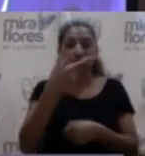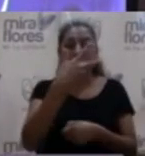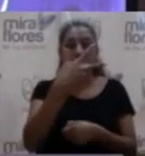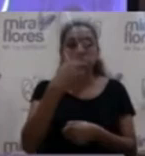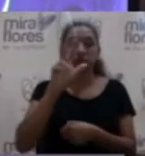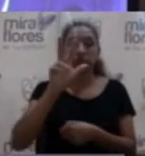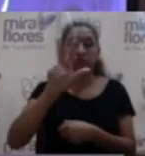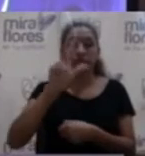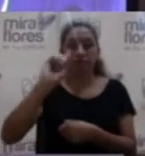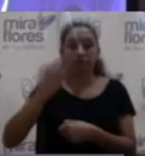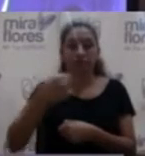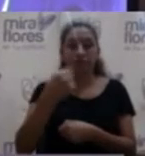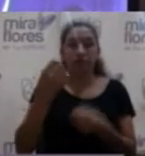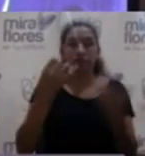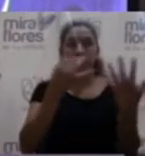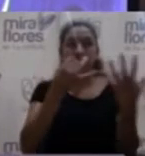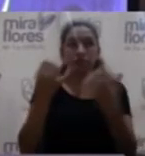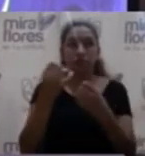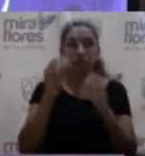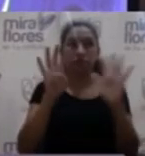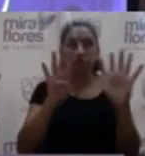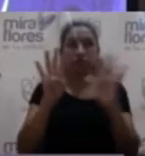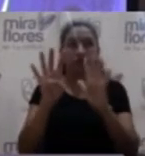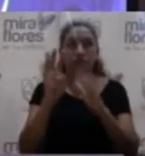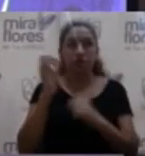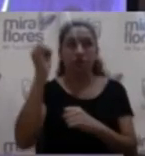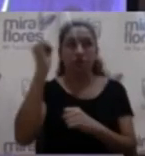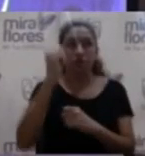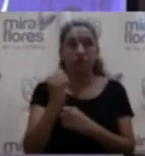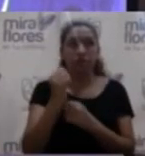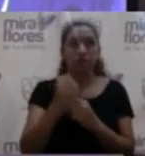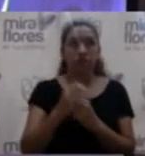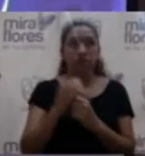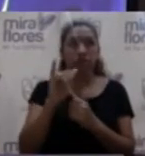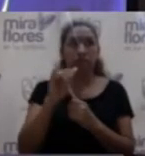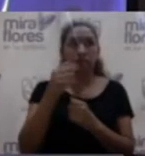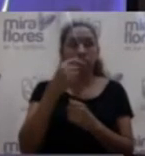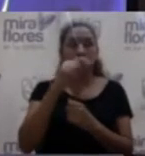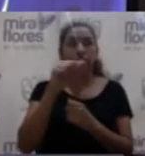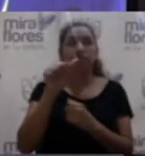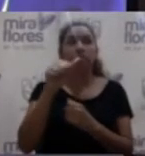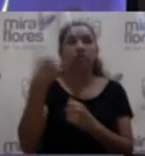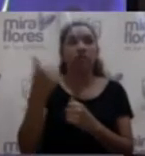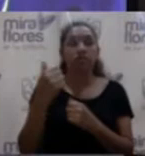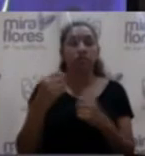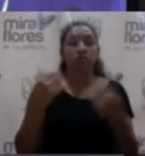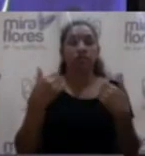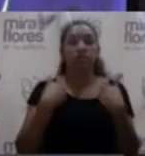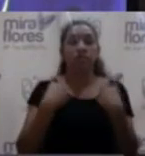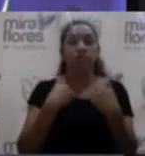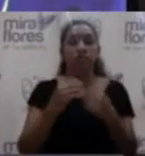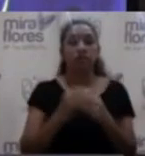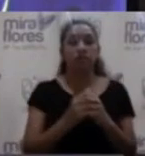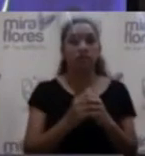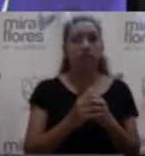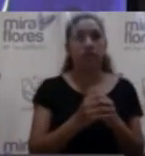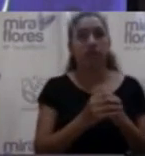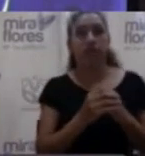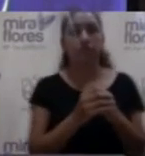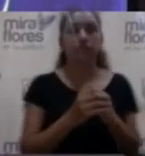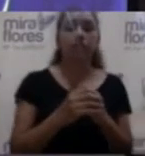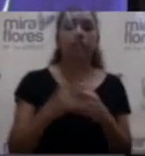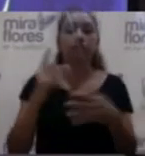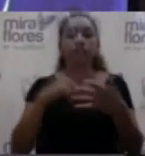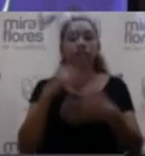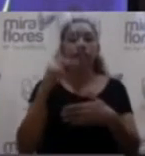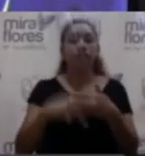.676.969 soles. Y adquisición de activos no financieros, que está referido básicamente a la ejecución